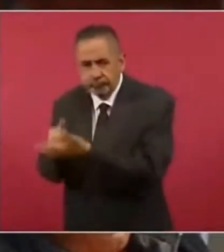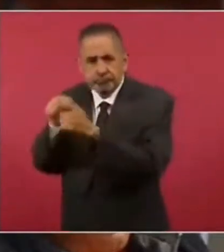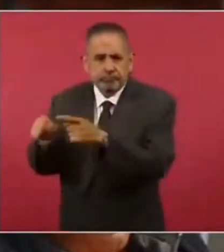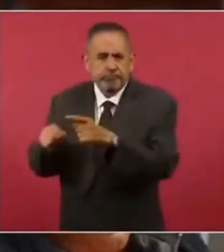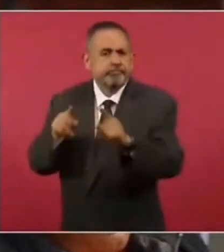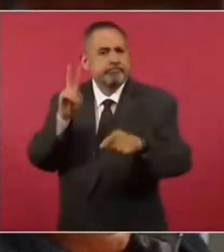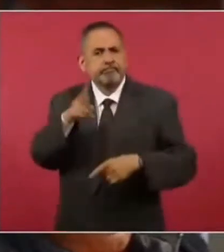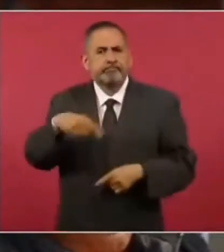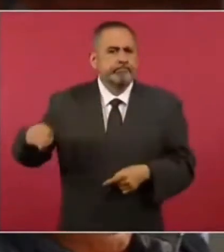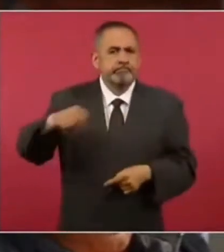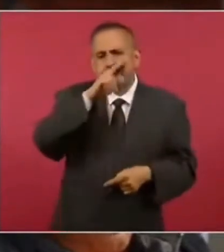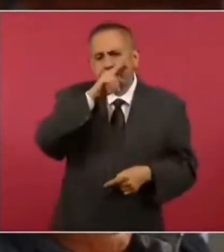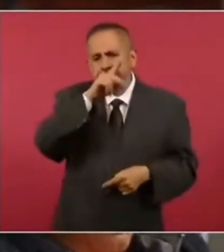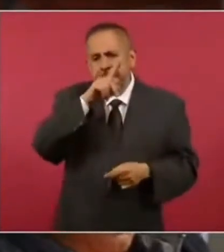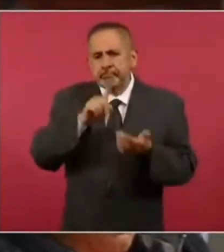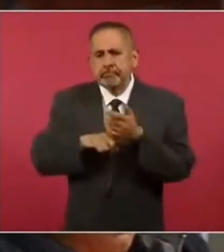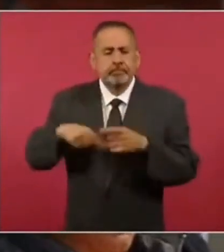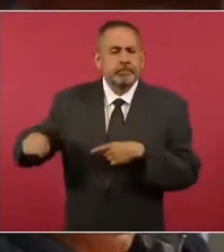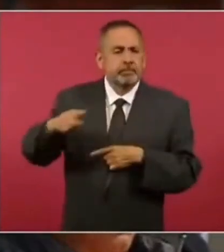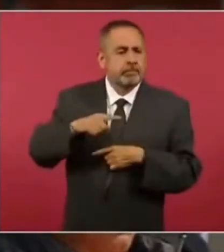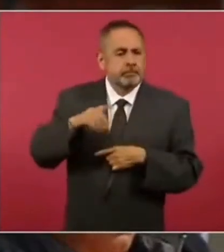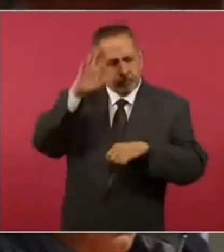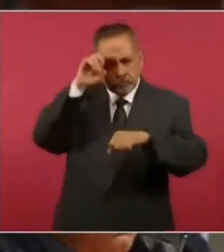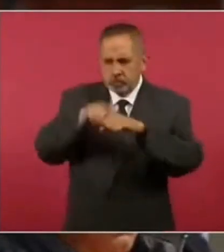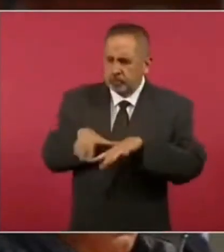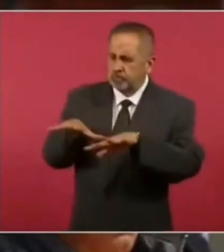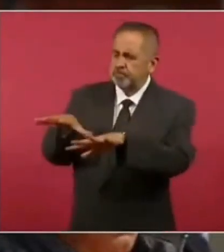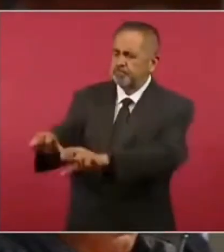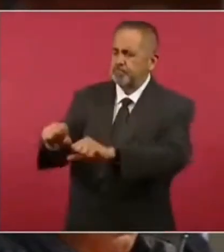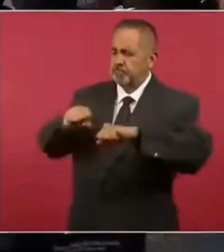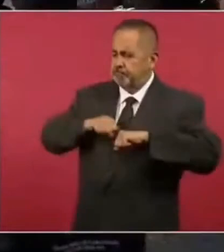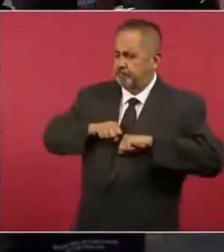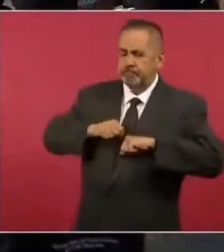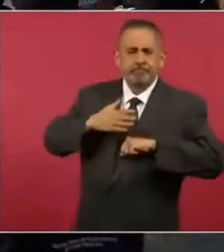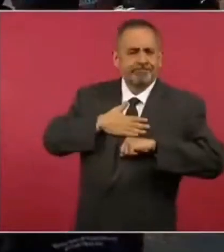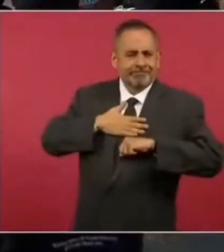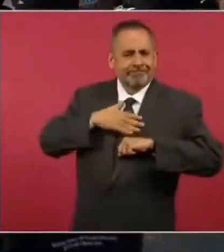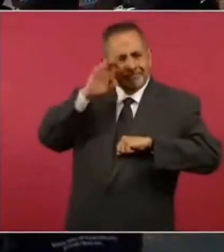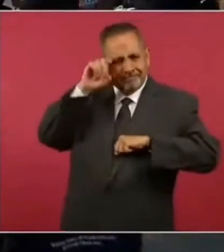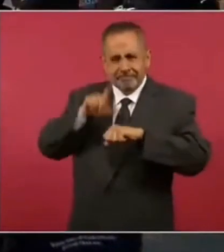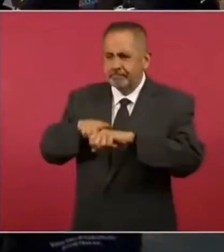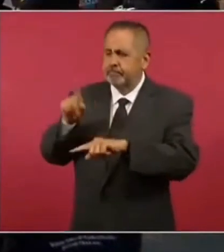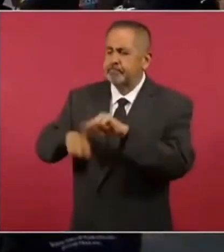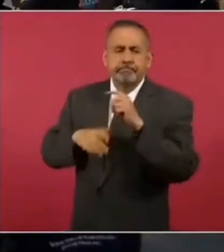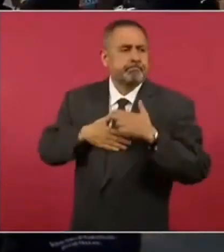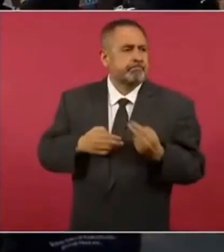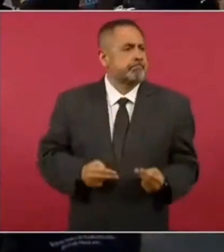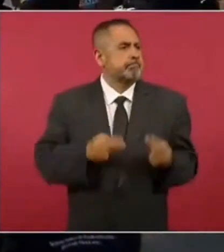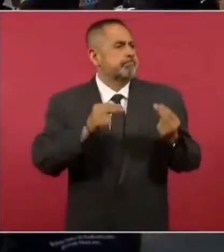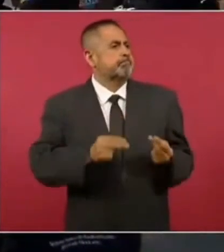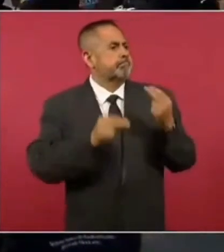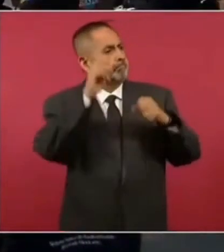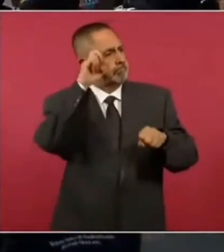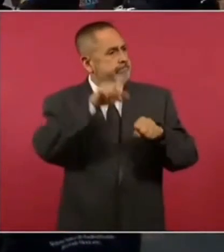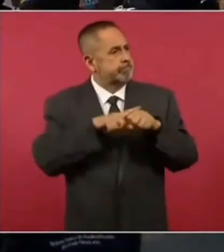y una gran preocupación sobre la apropiación cultural que puede haber, que puedan tener